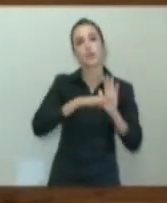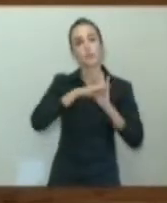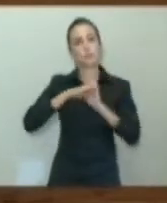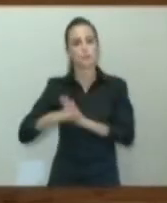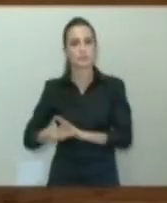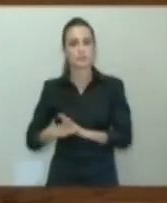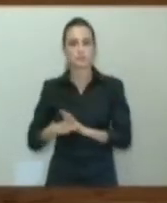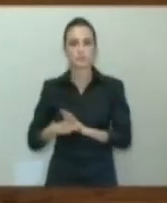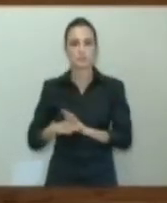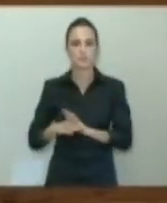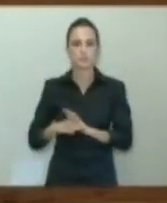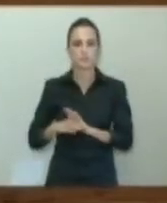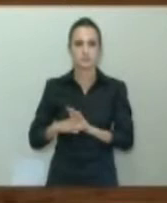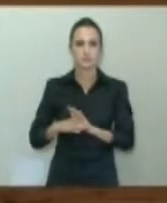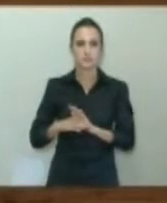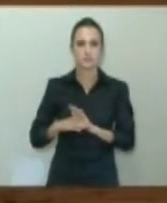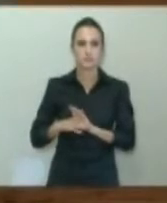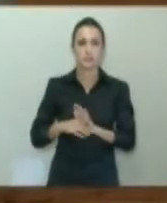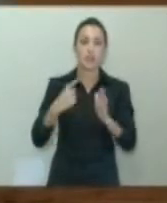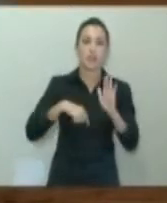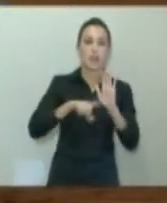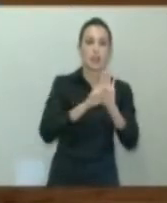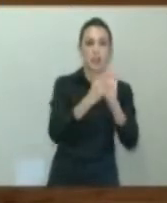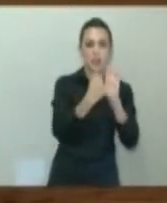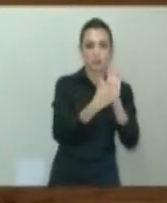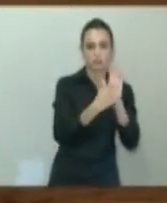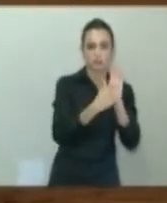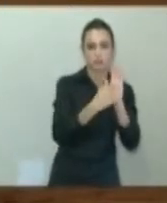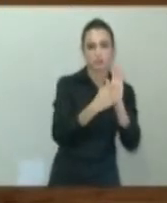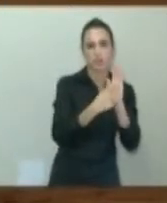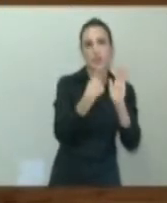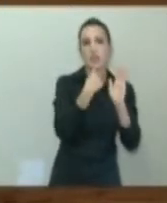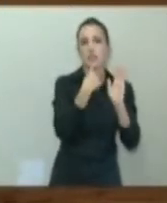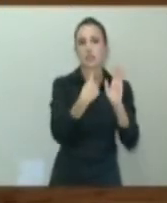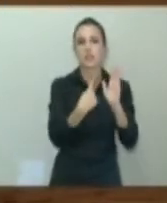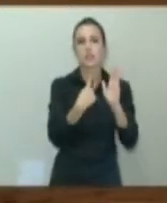de Juego Apuestas?